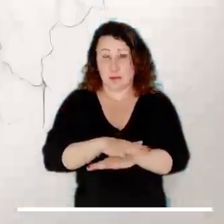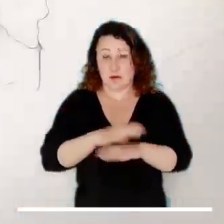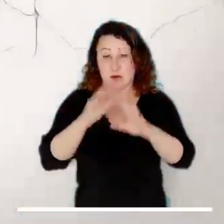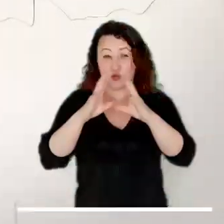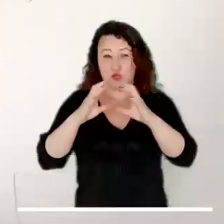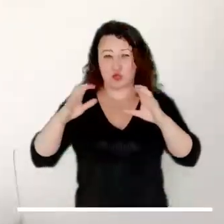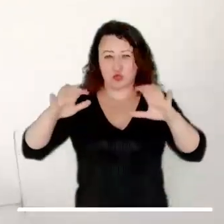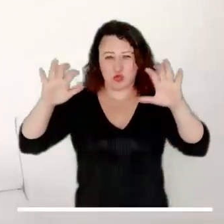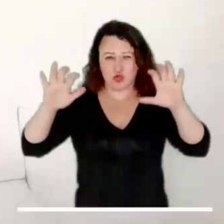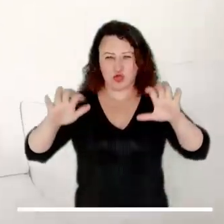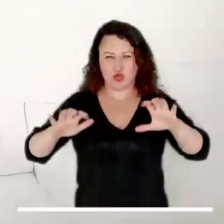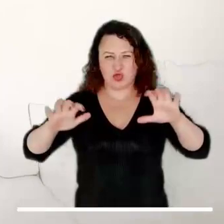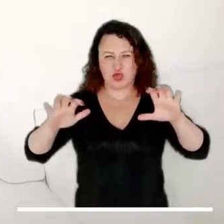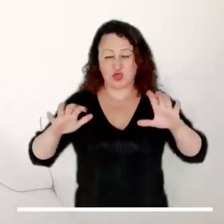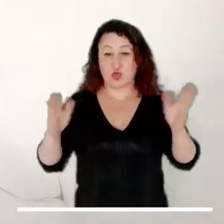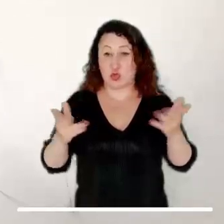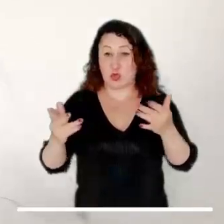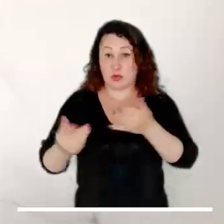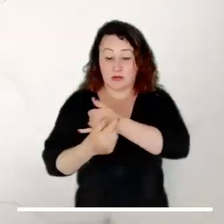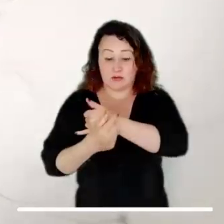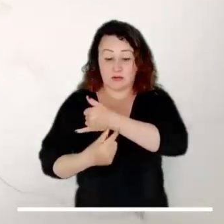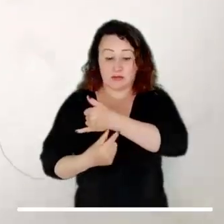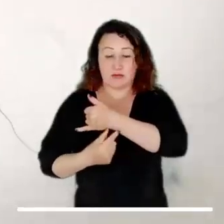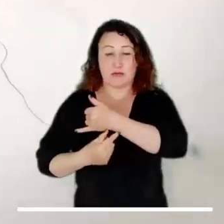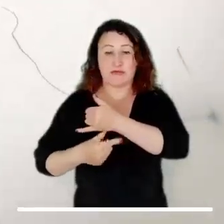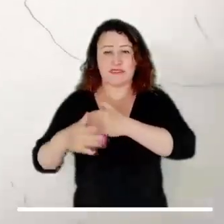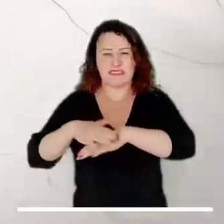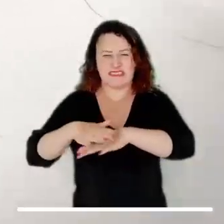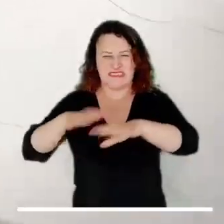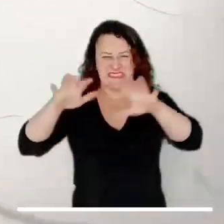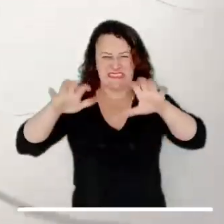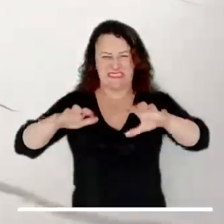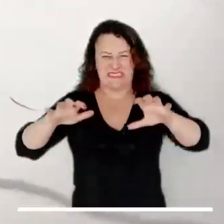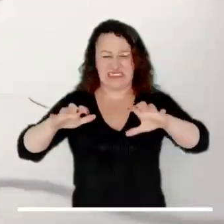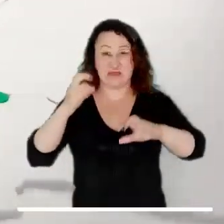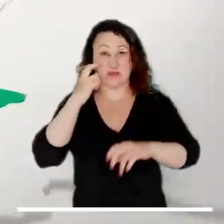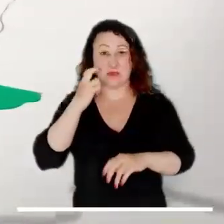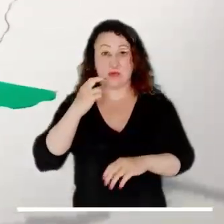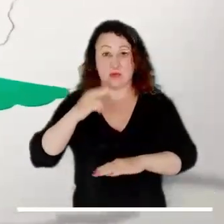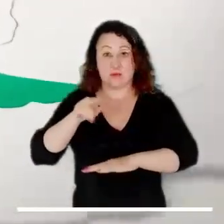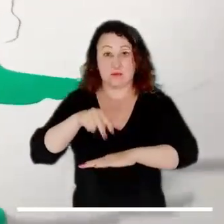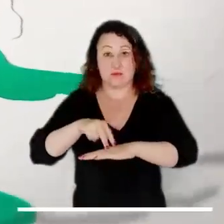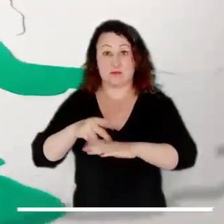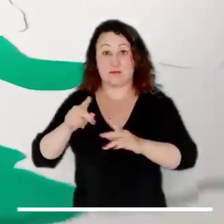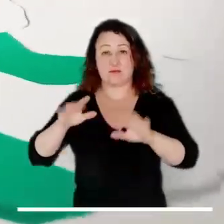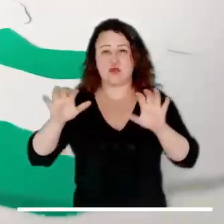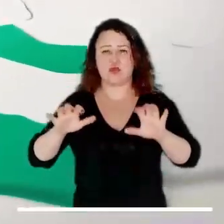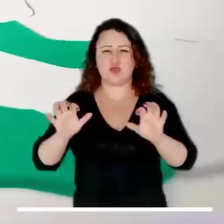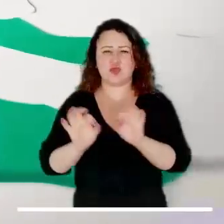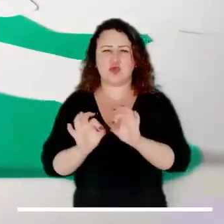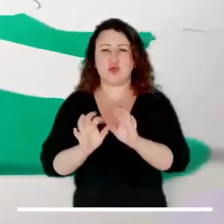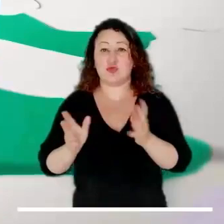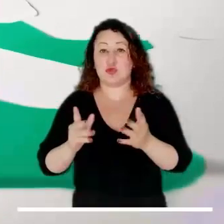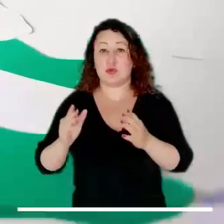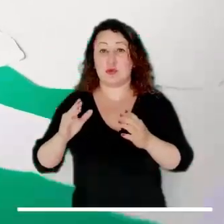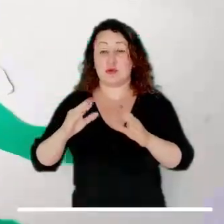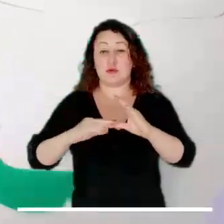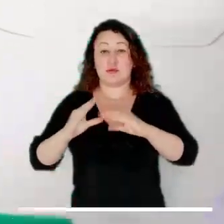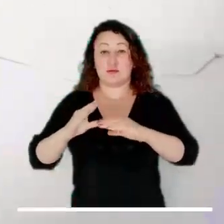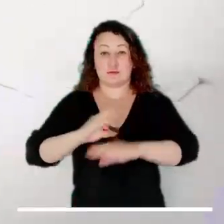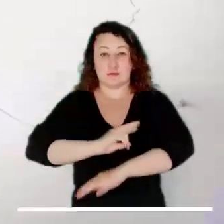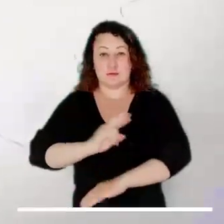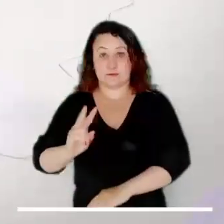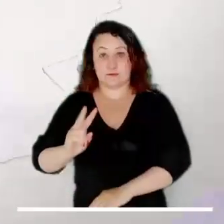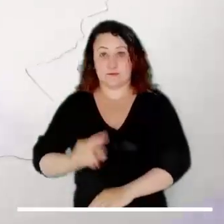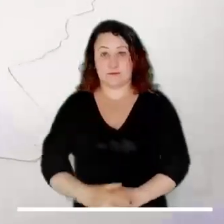Durante la tarde, las nubes y las lluvias se tomarán en Pacífico, con aguaceros en Chocó y Nariño y lloviznas en Valle